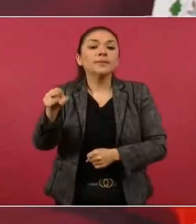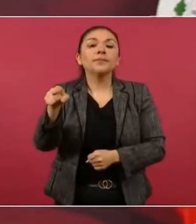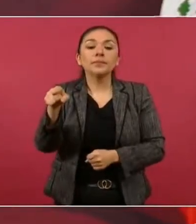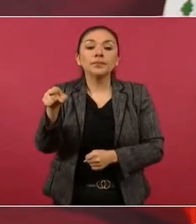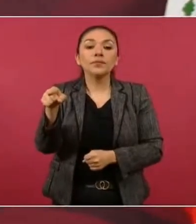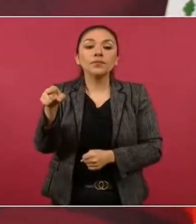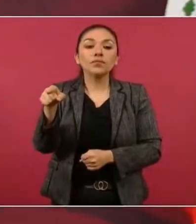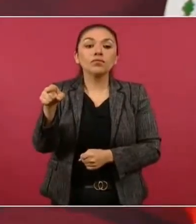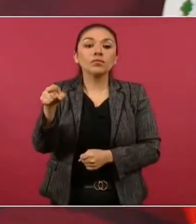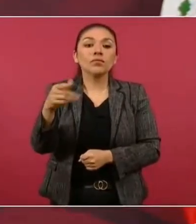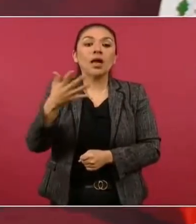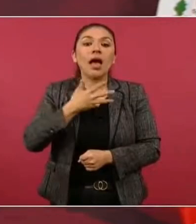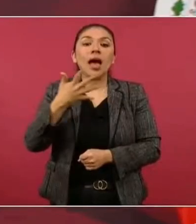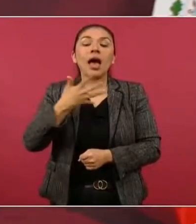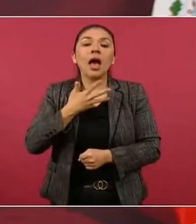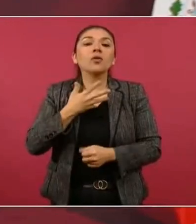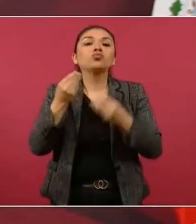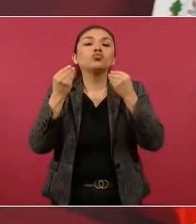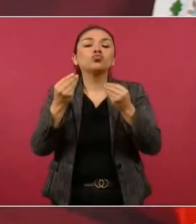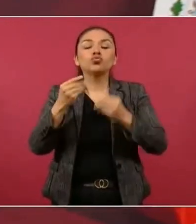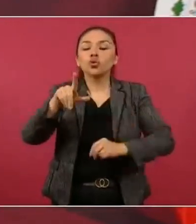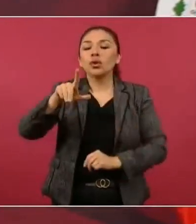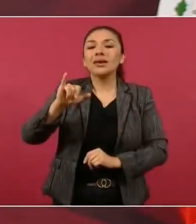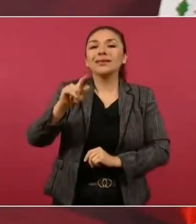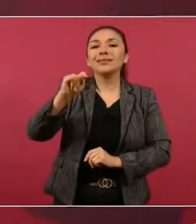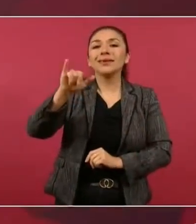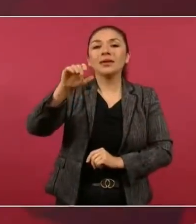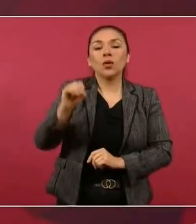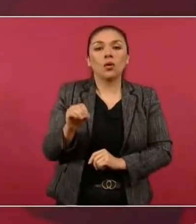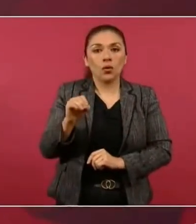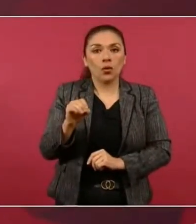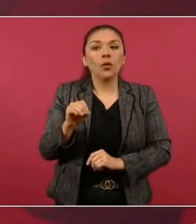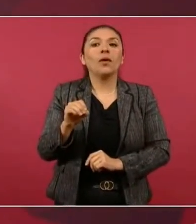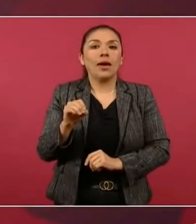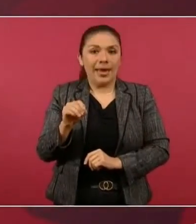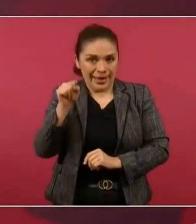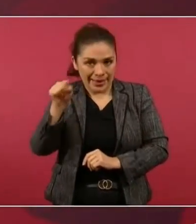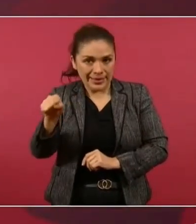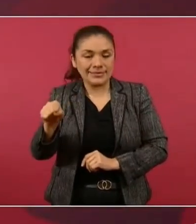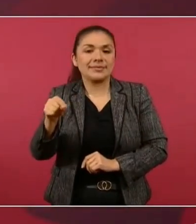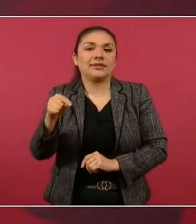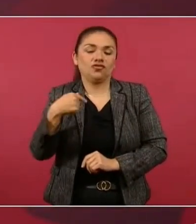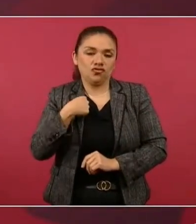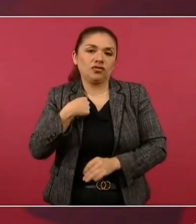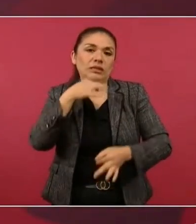hay litio. Porque ahí vamos a dar a conocer